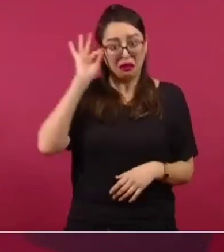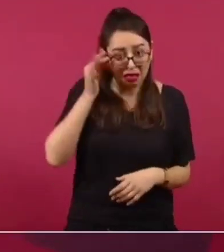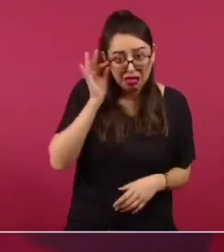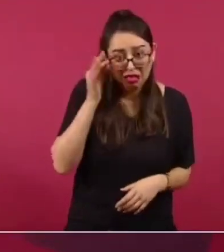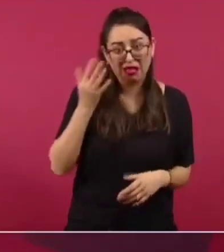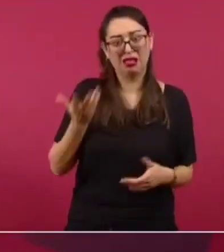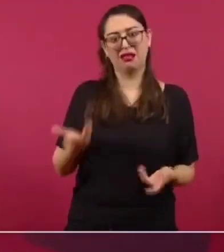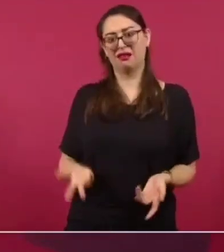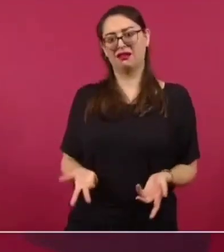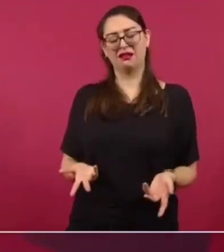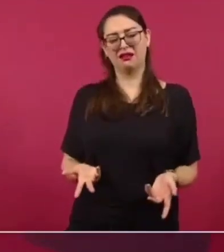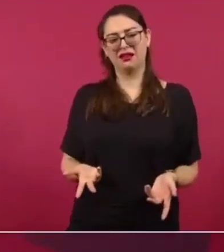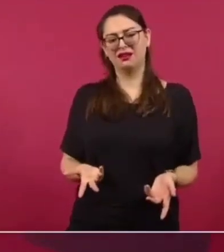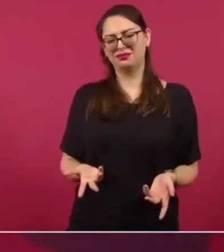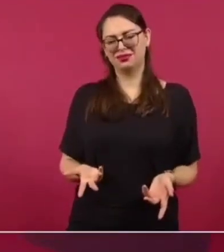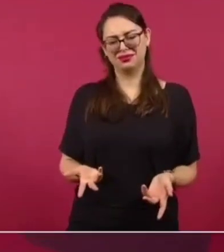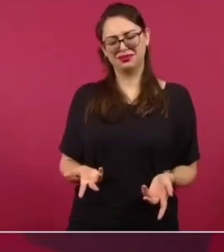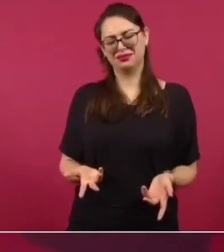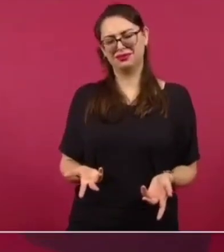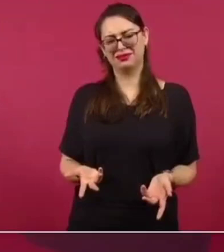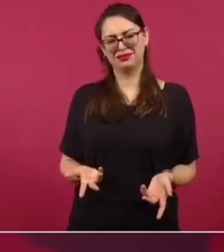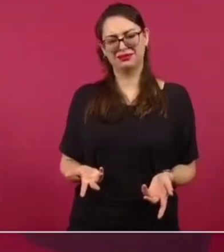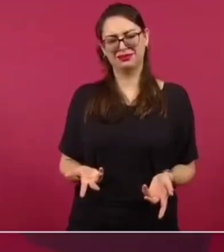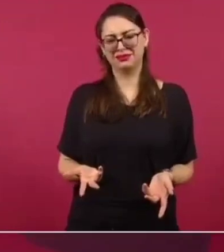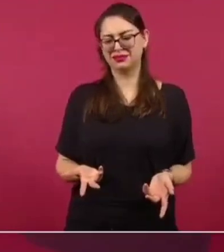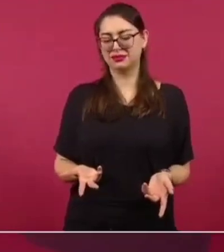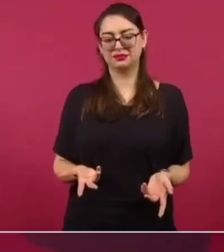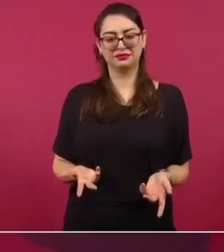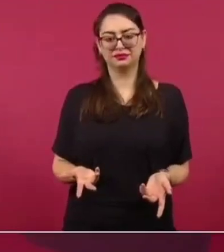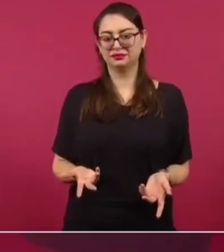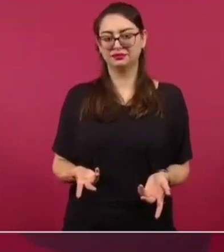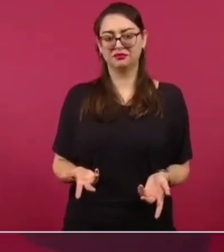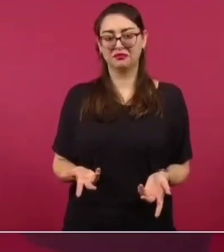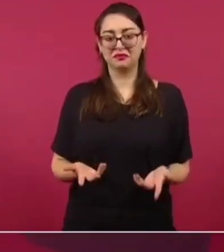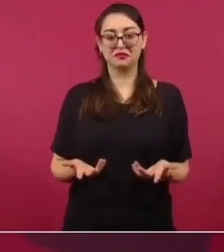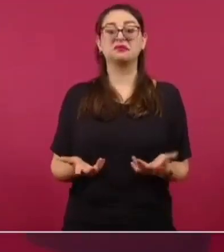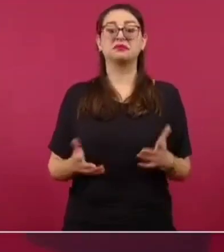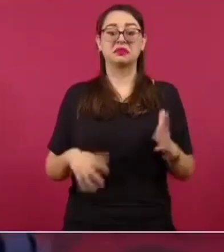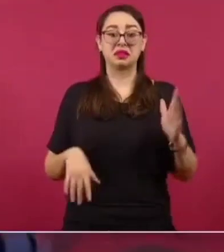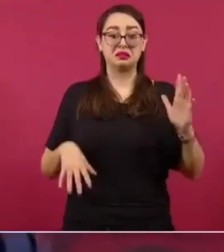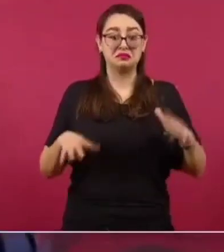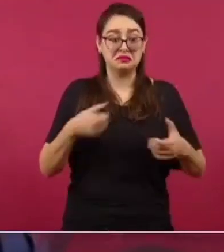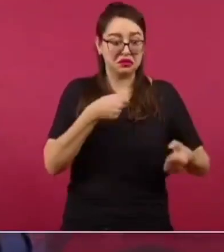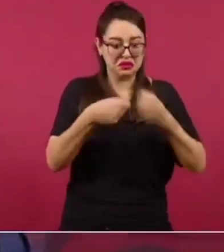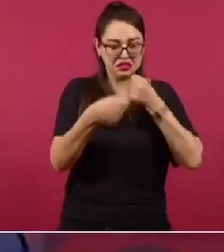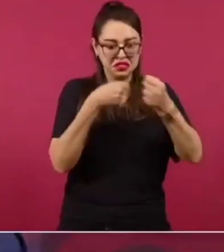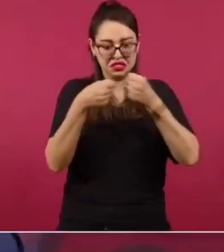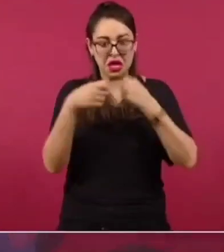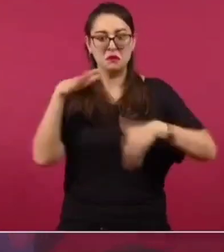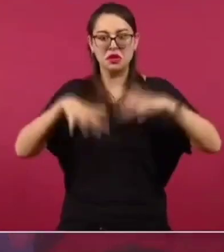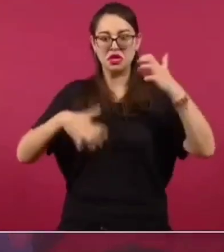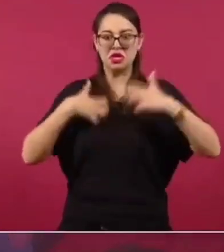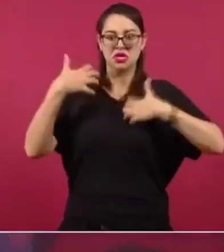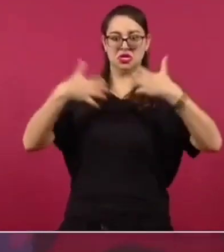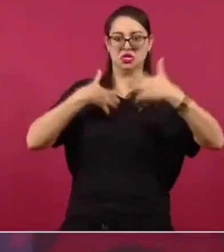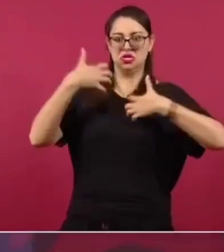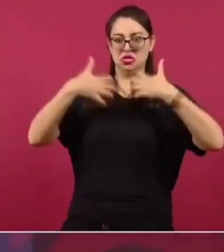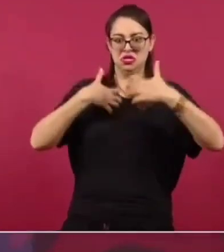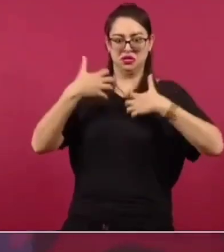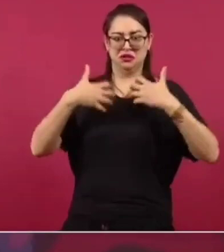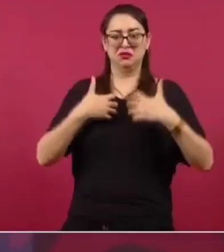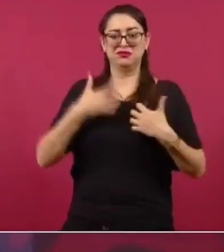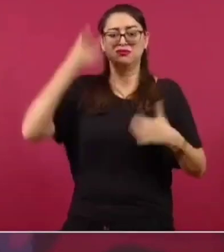son los que se enojan más y luego son